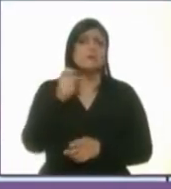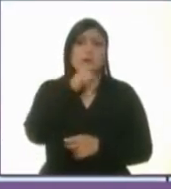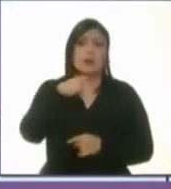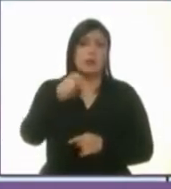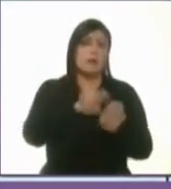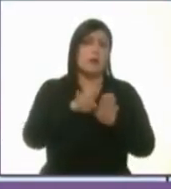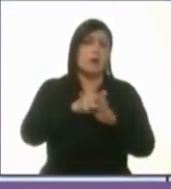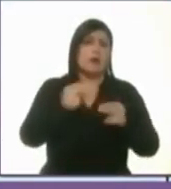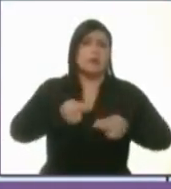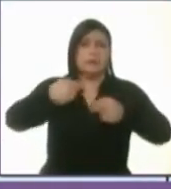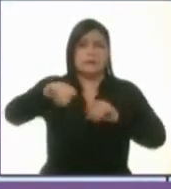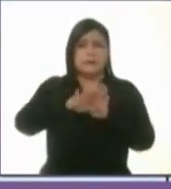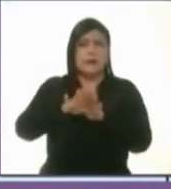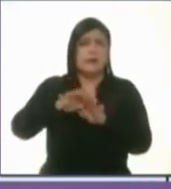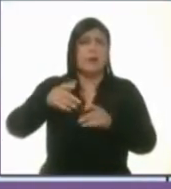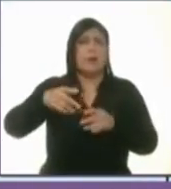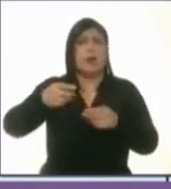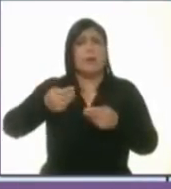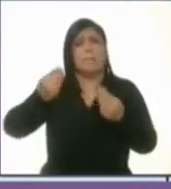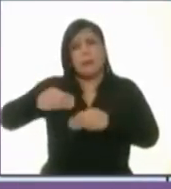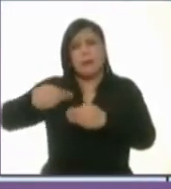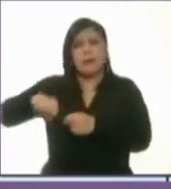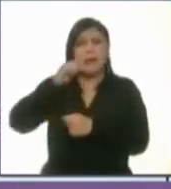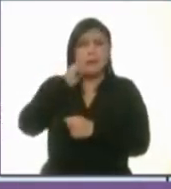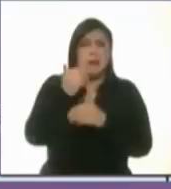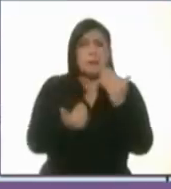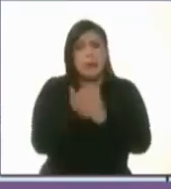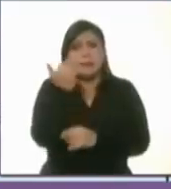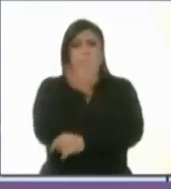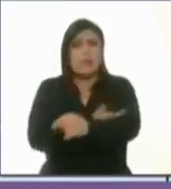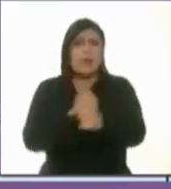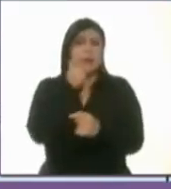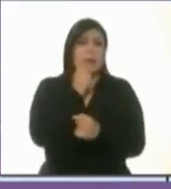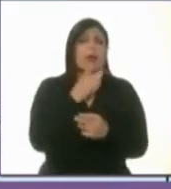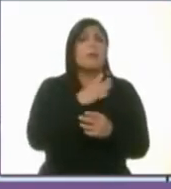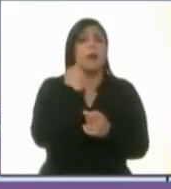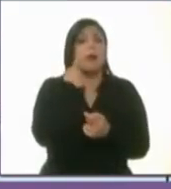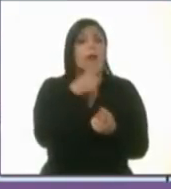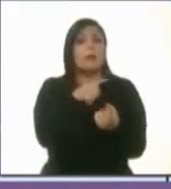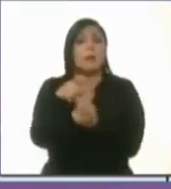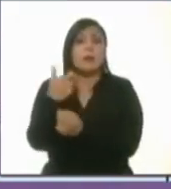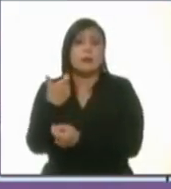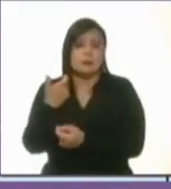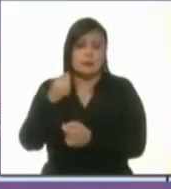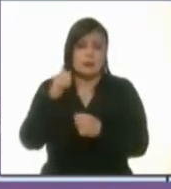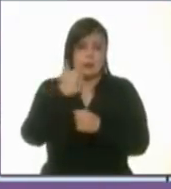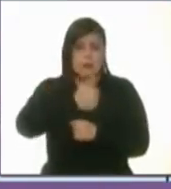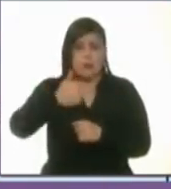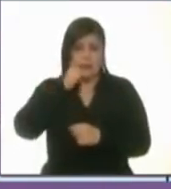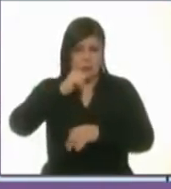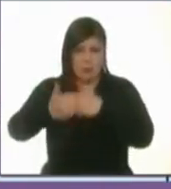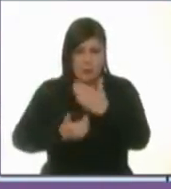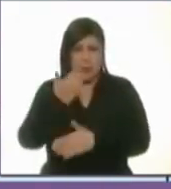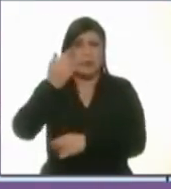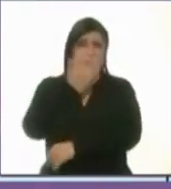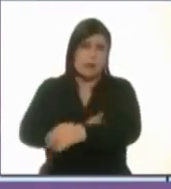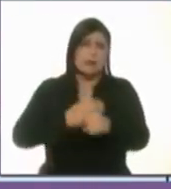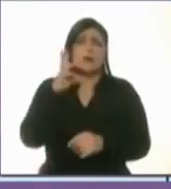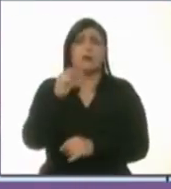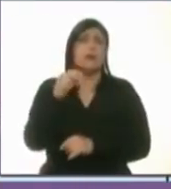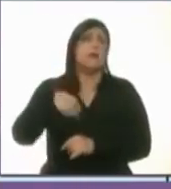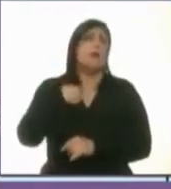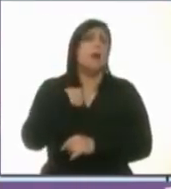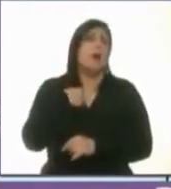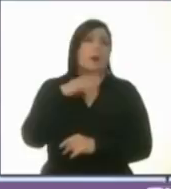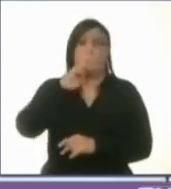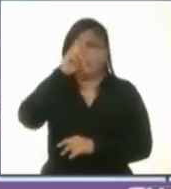popular, ya no van a pasar en la mañana y en la tarde a quitarte tu dinero. Voy a prohibir que te pidan